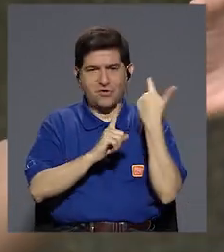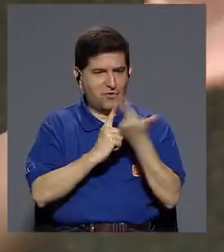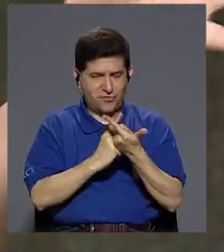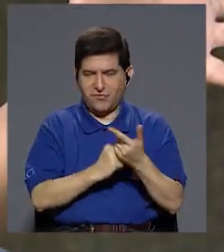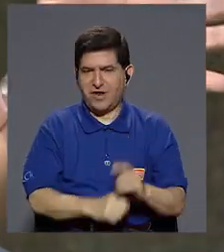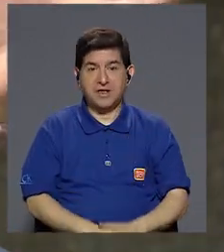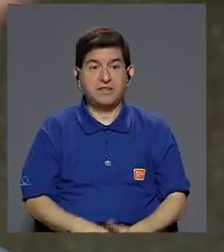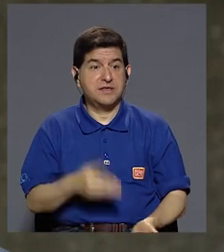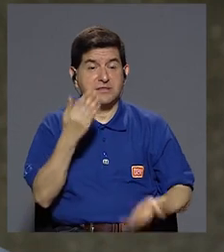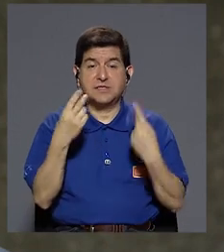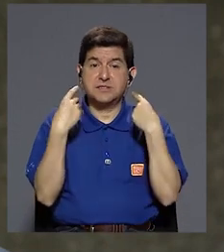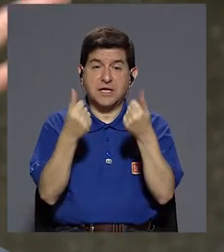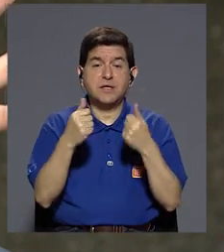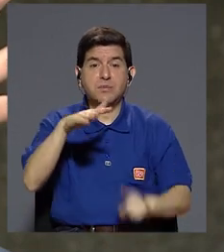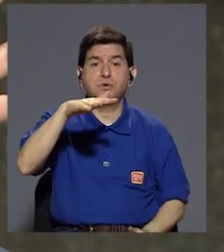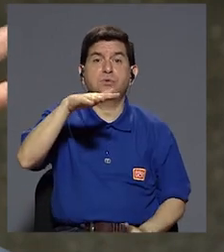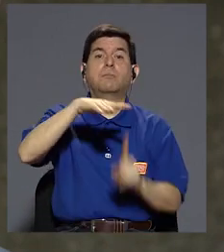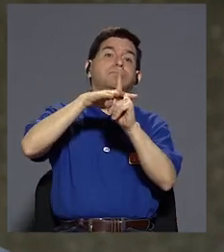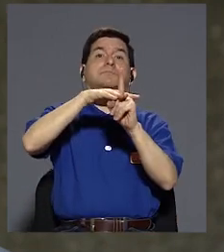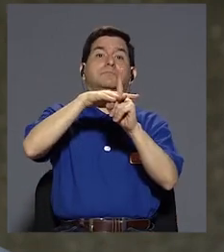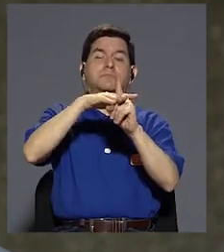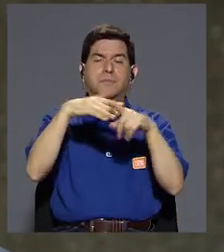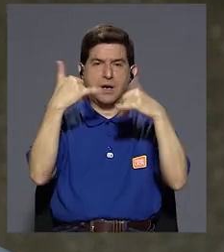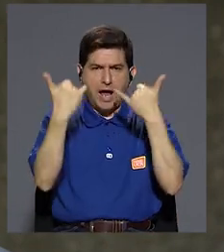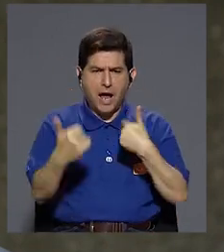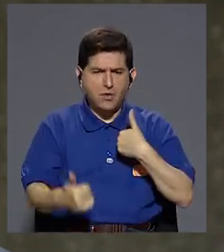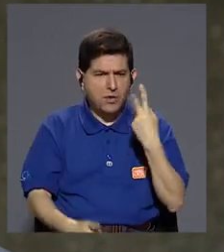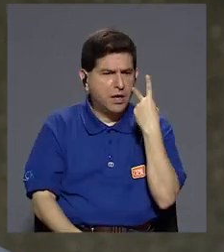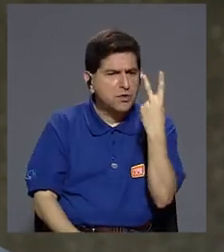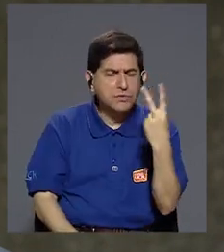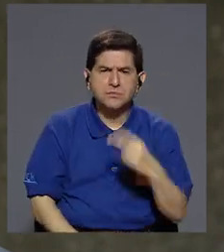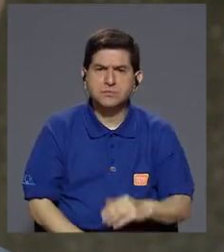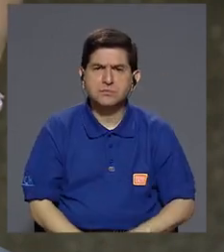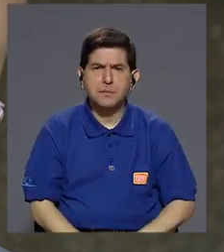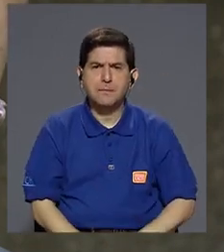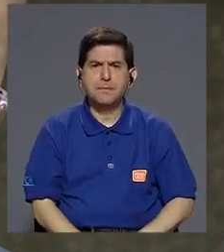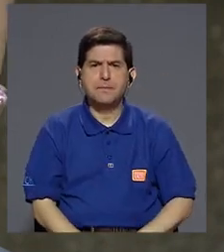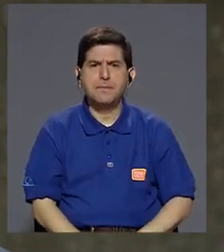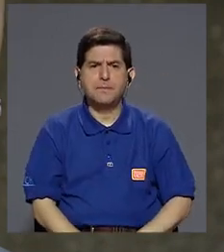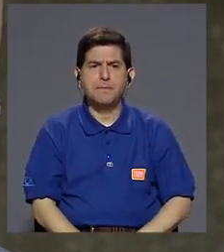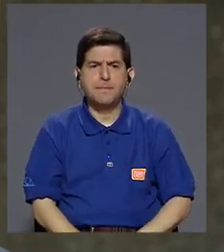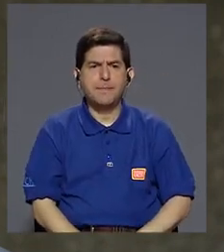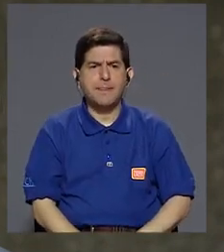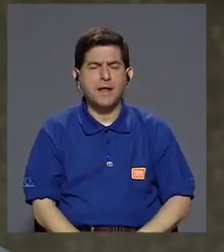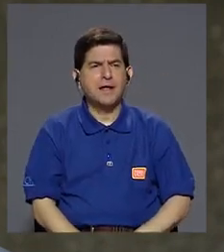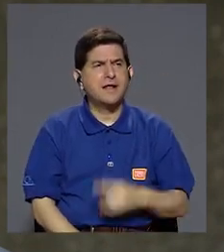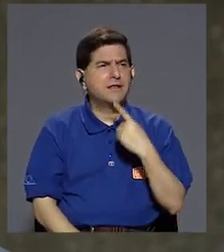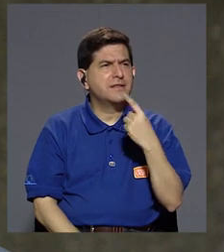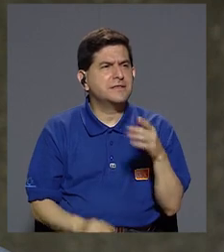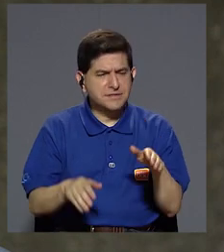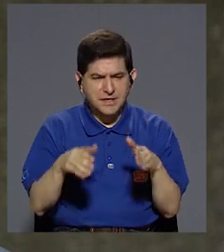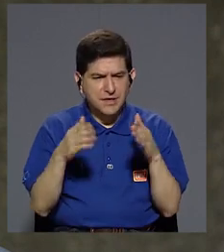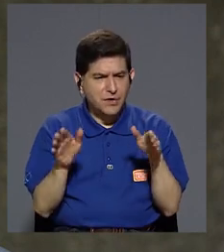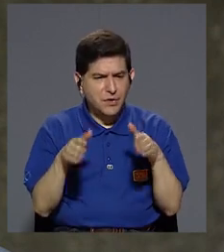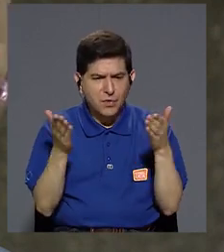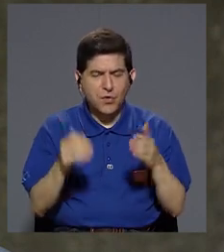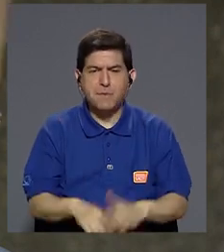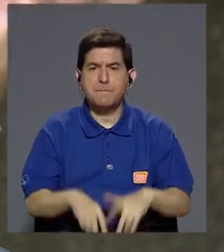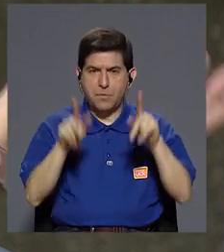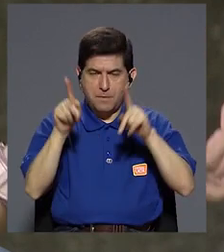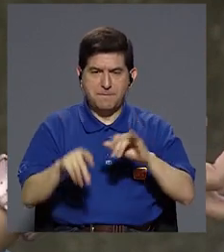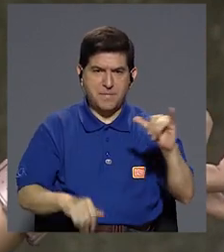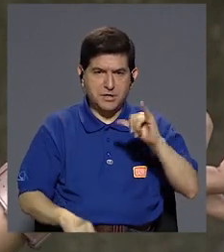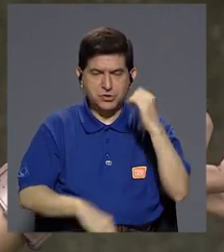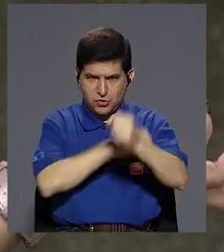redes sociales, de un pronto a otros es un boom. Yo ahora lo que puedo ver es que mi, ¿cómo se dice? La